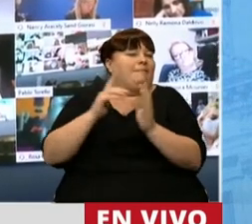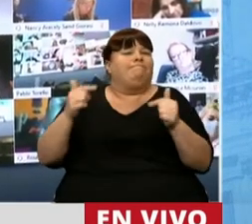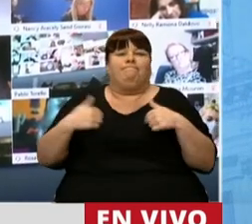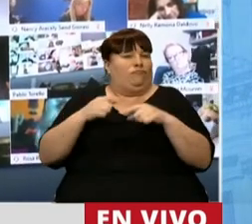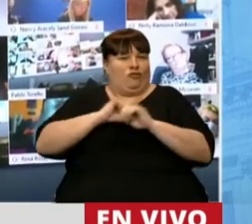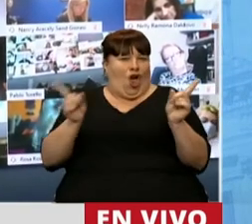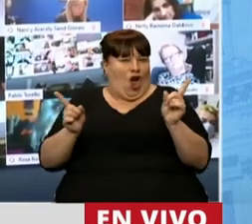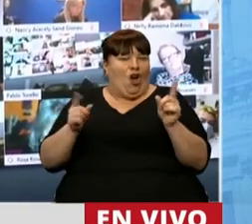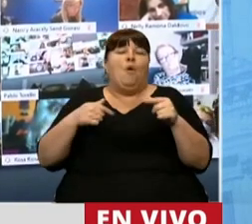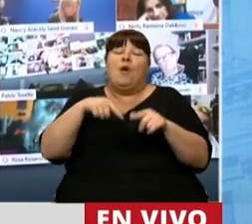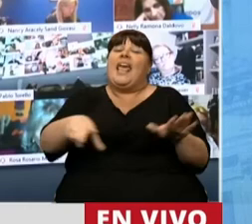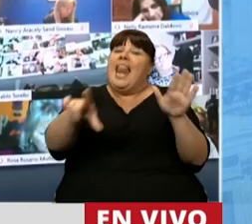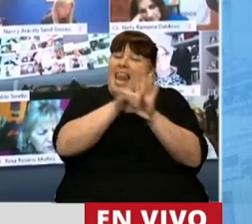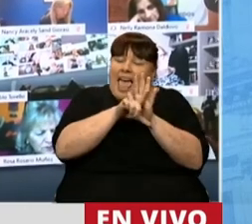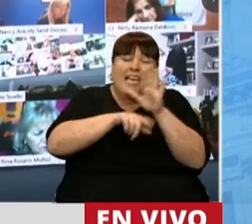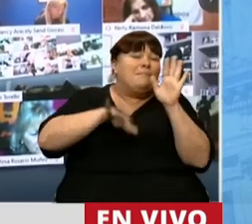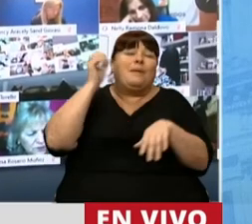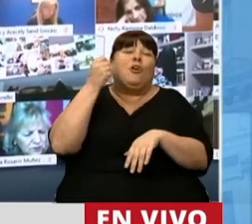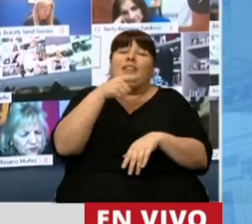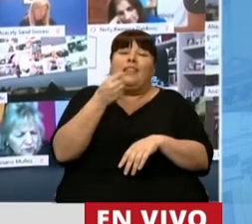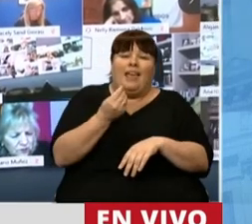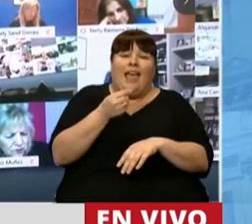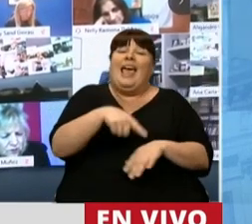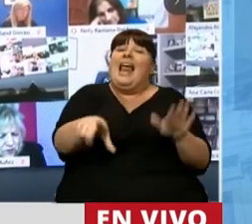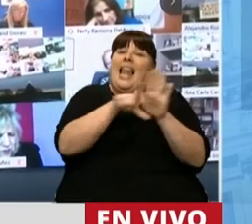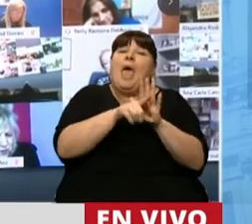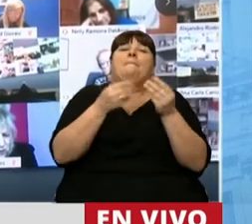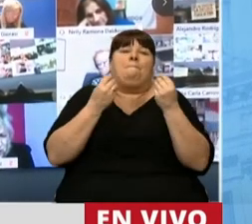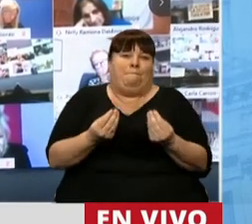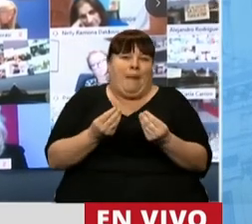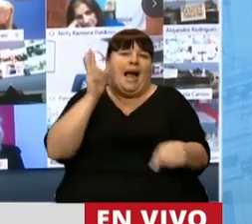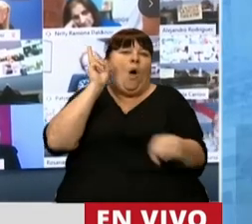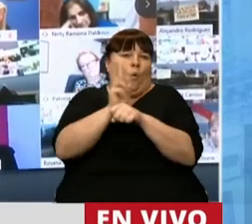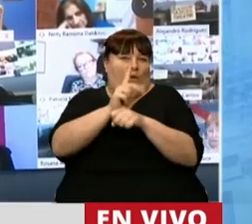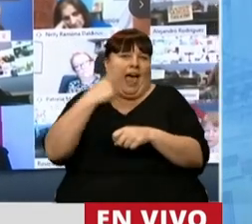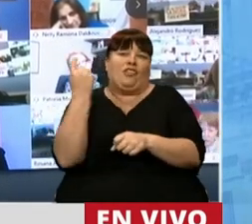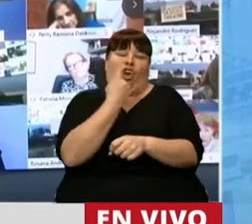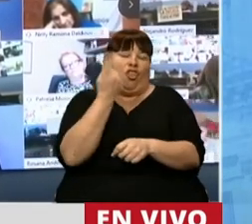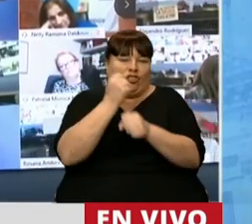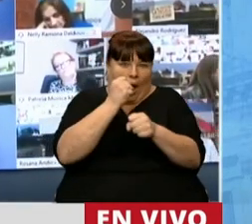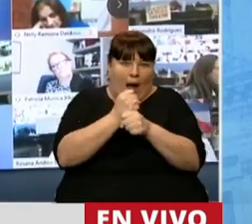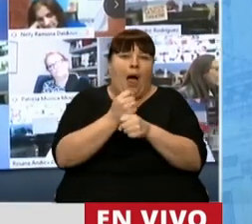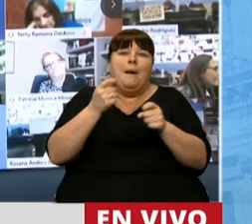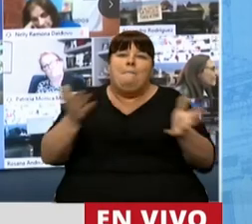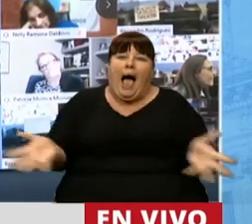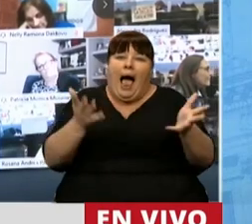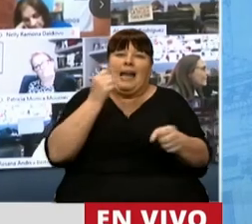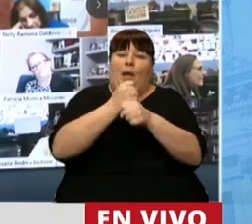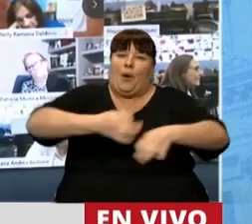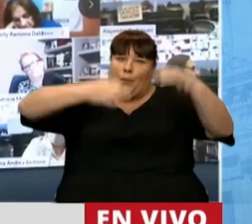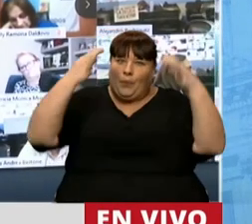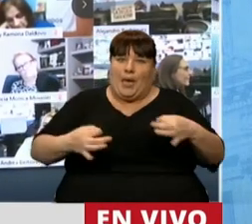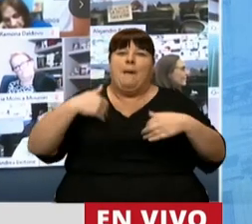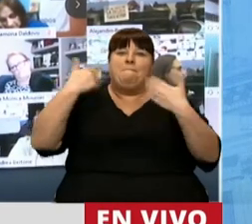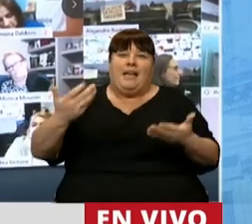A nosotros no. Porque esta ley, por sobre todas las cosas, está hecha para cuidar los puestos de trabajo, para incentivar trabajo digno